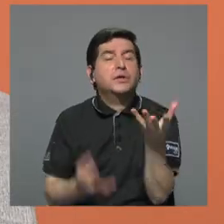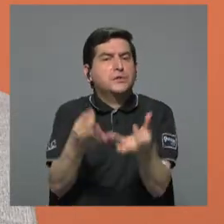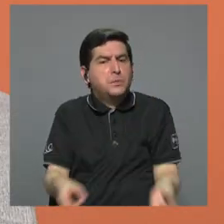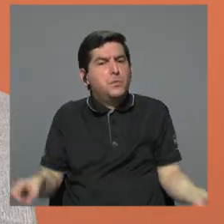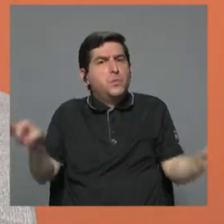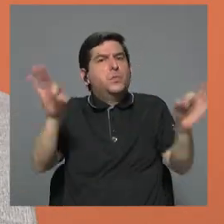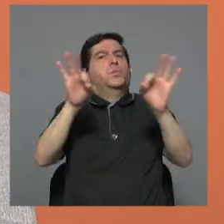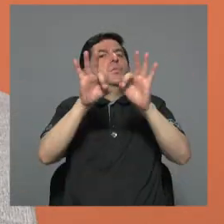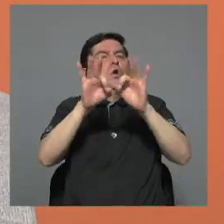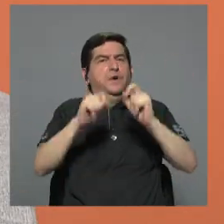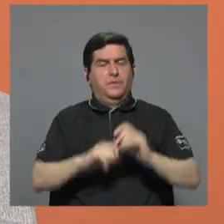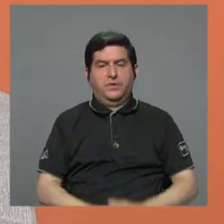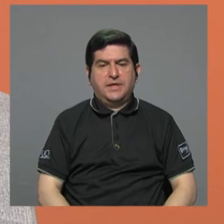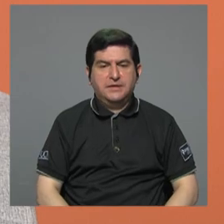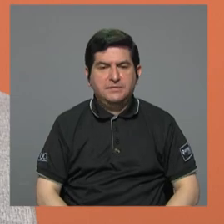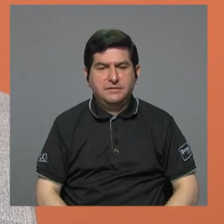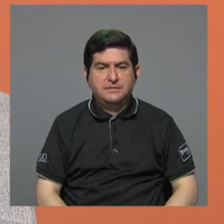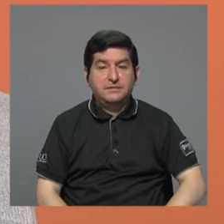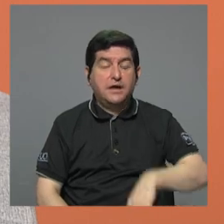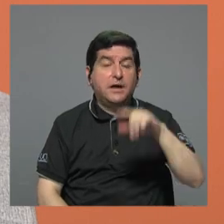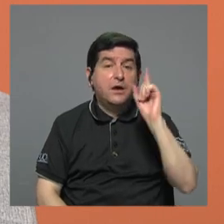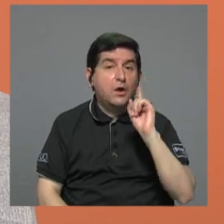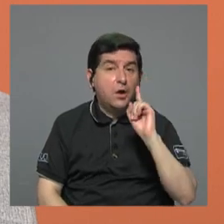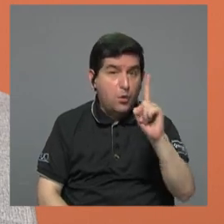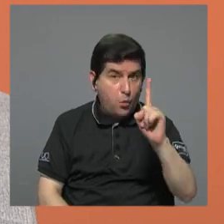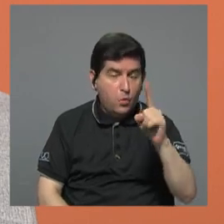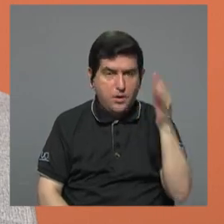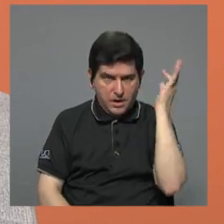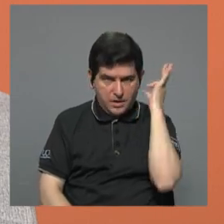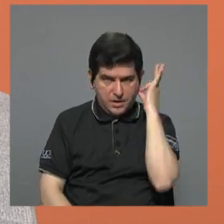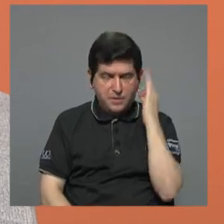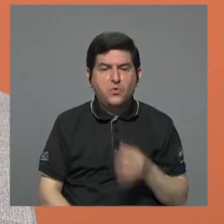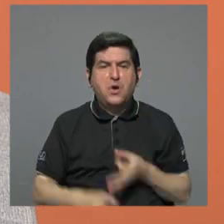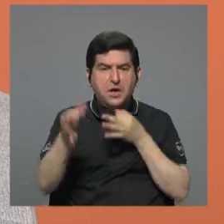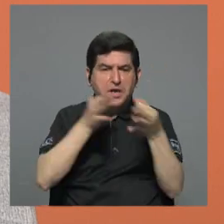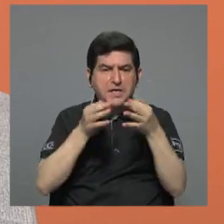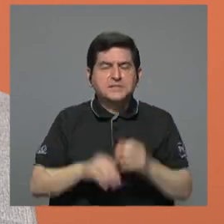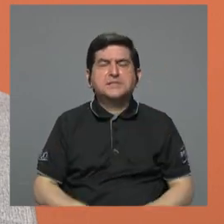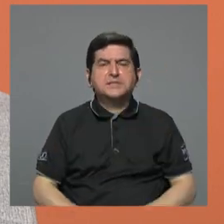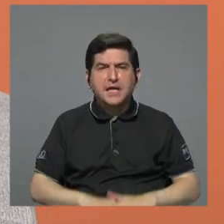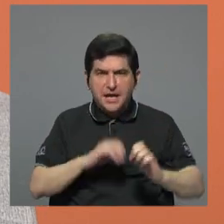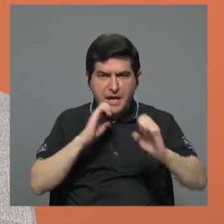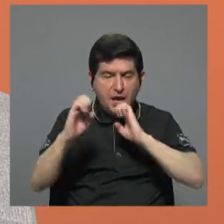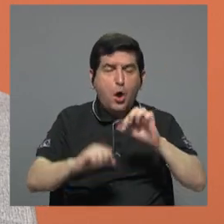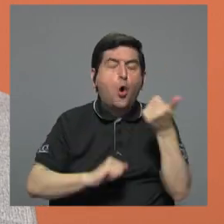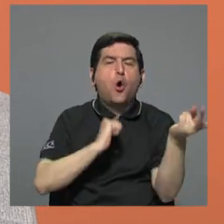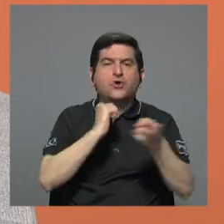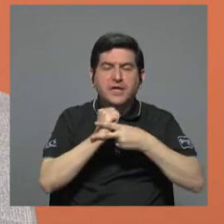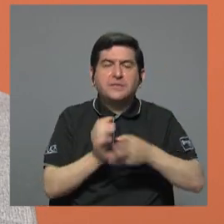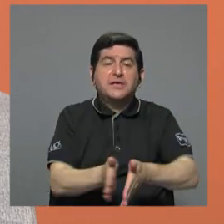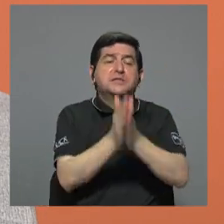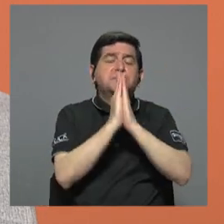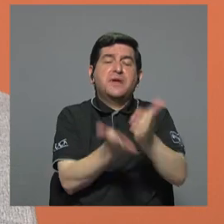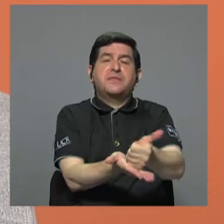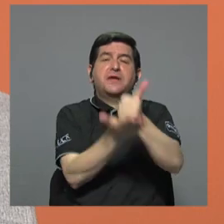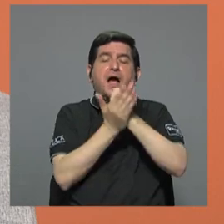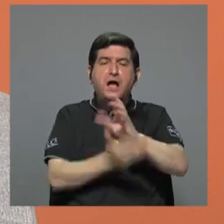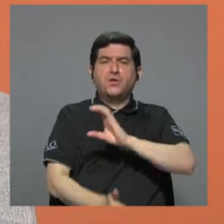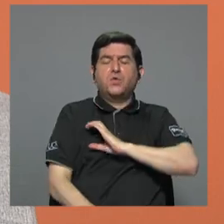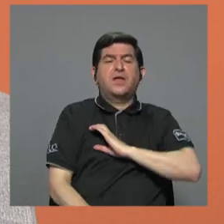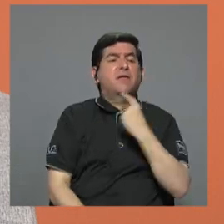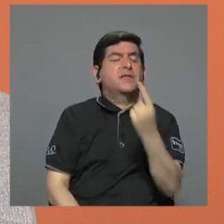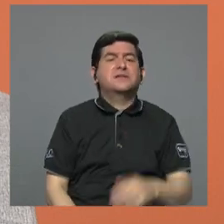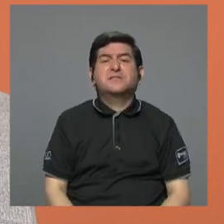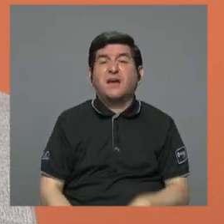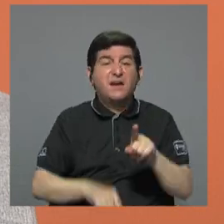importante, doña Laura, porque una de las muchachas contaba en la entrevista, que cuando en otras ocasiones han pedido ayuda a la policía, les dicen, es